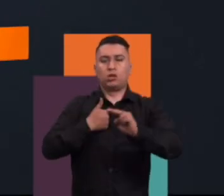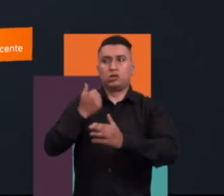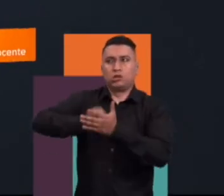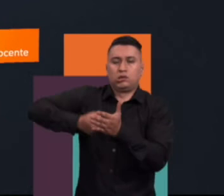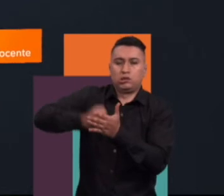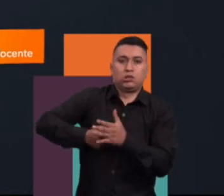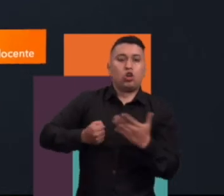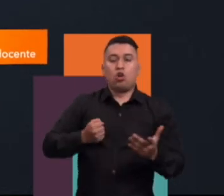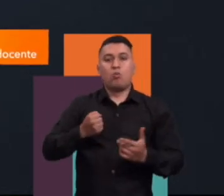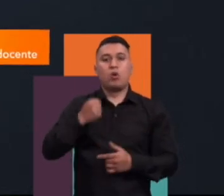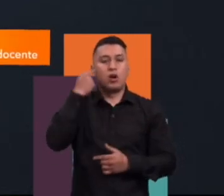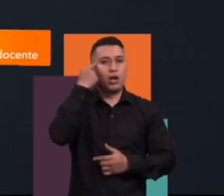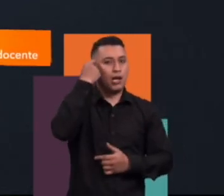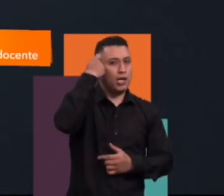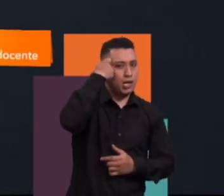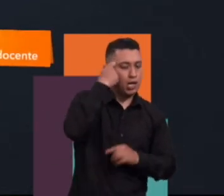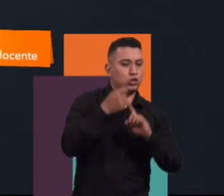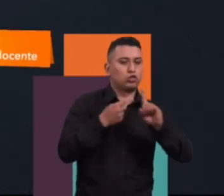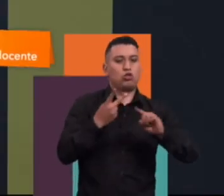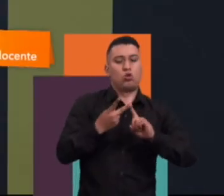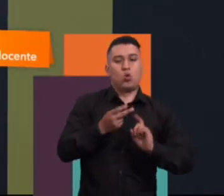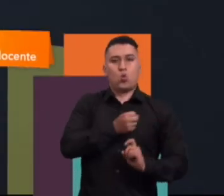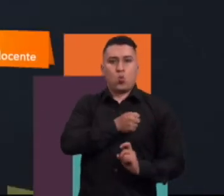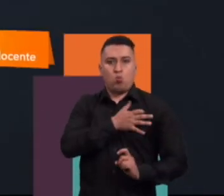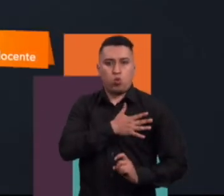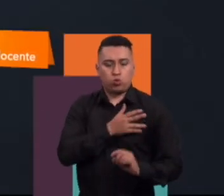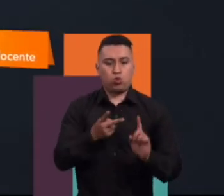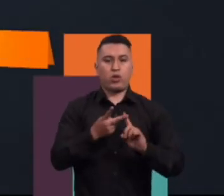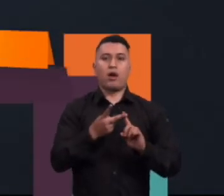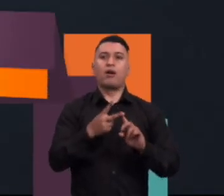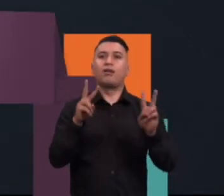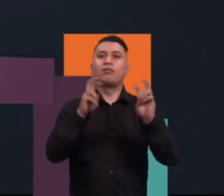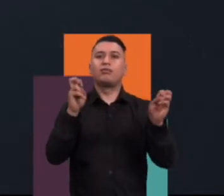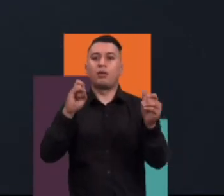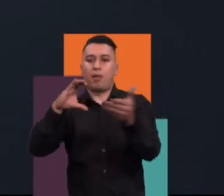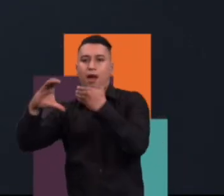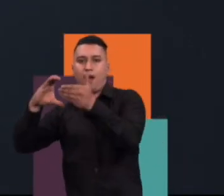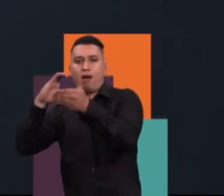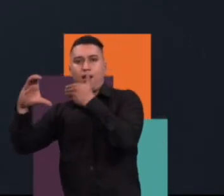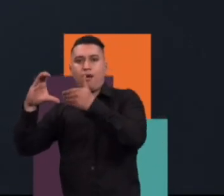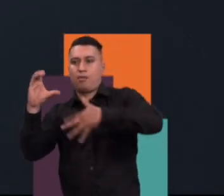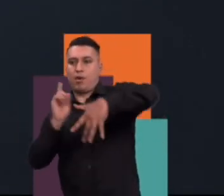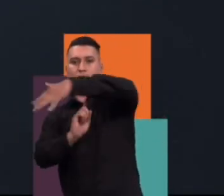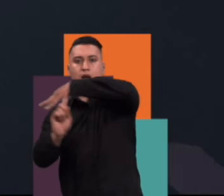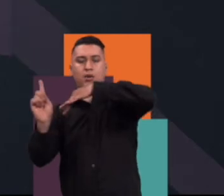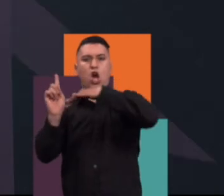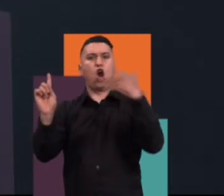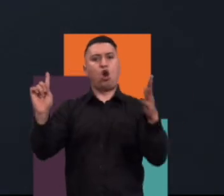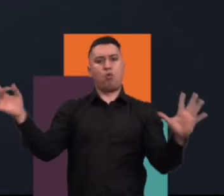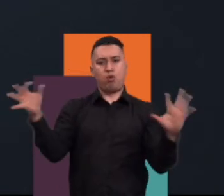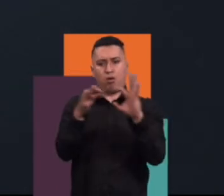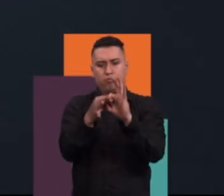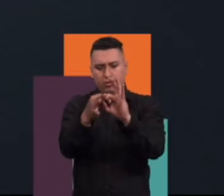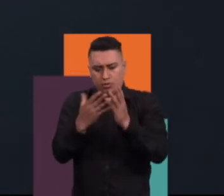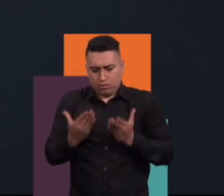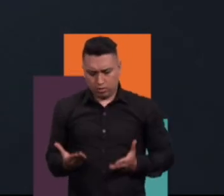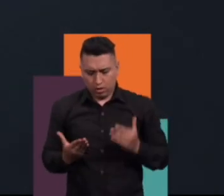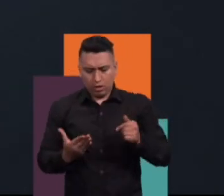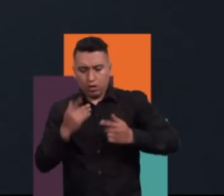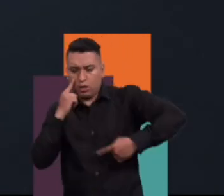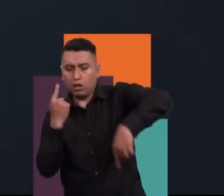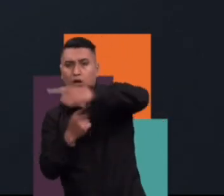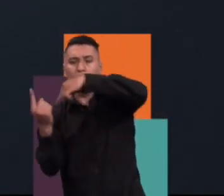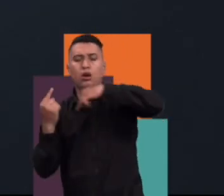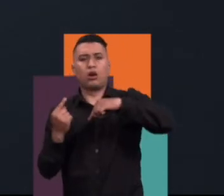tratando de mirar cuáles son los riesgos, oportunidades en términos ambientales en la post-pandemia. Y, obviamente, la primera pregunta que uno se hace es,